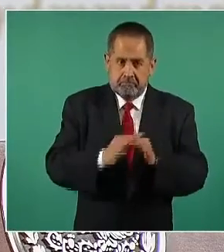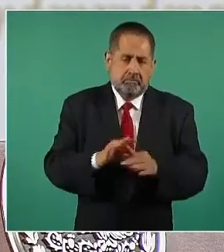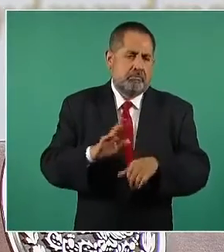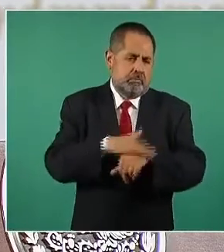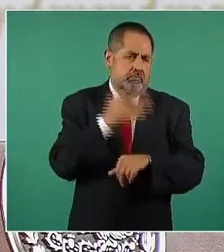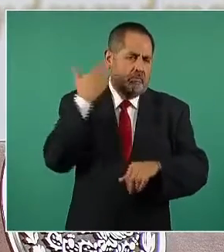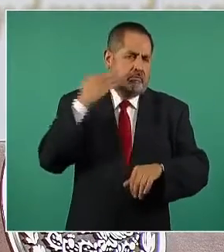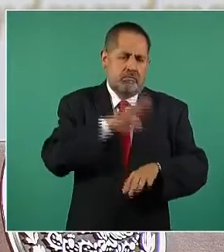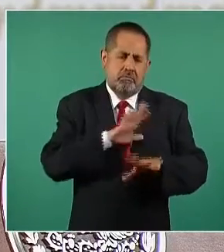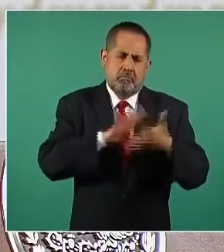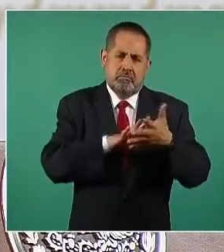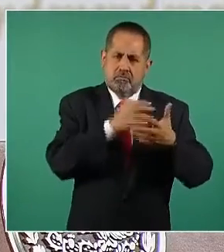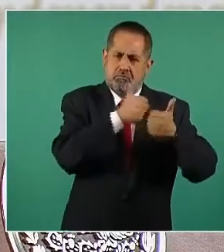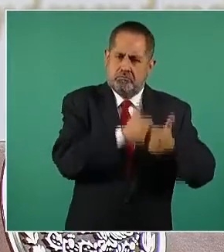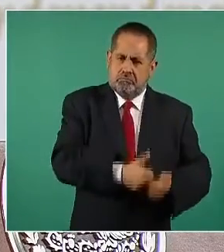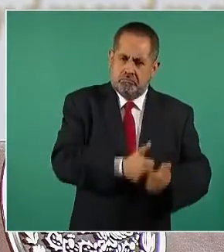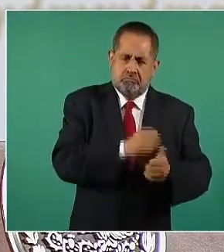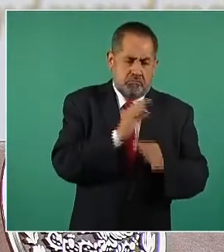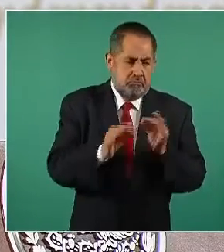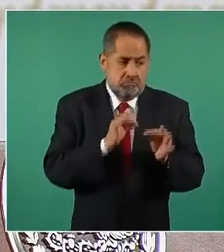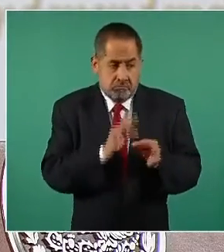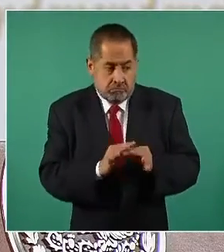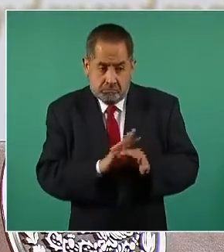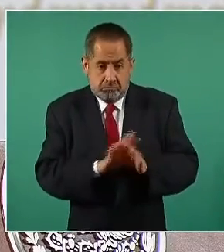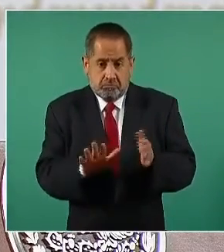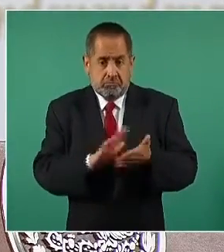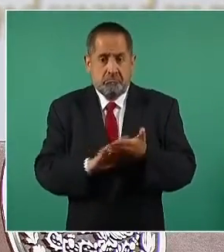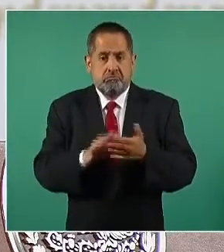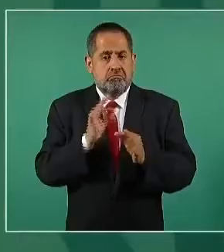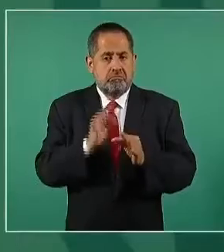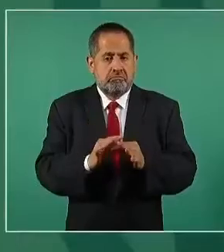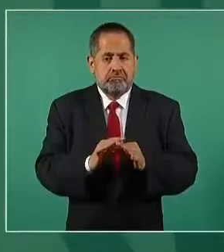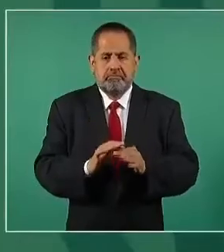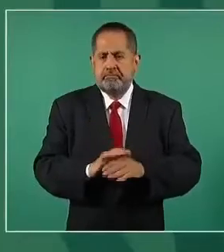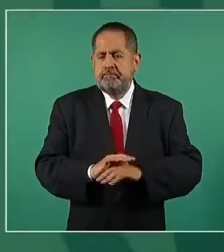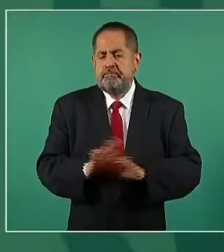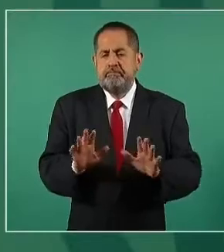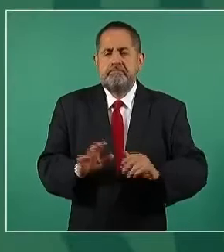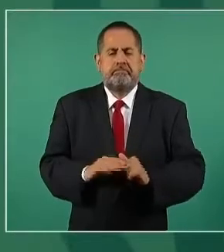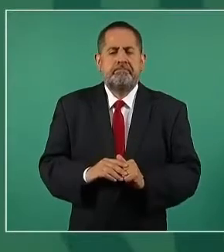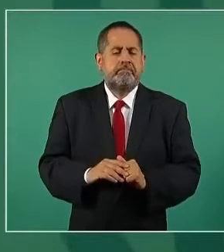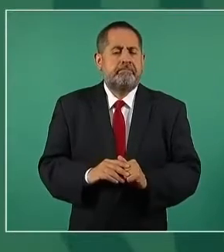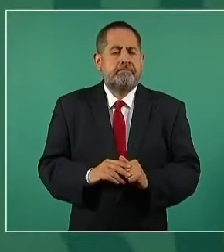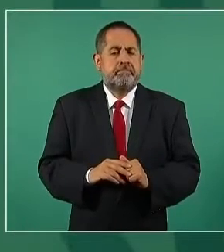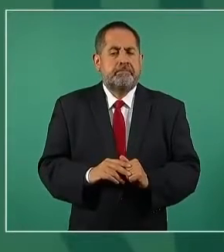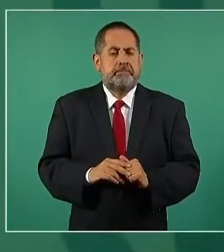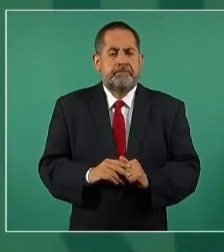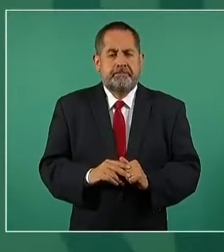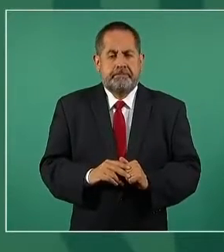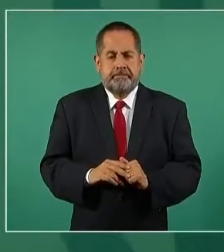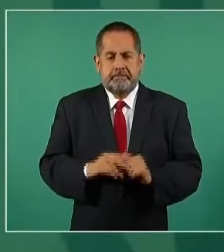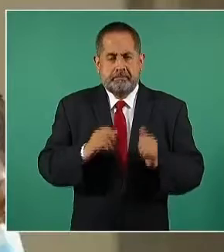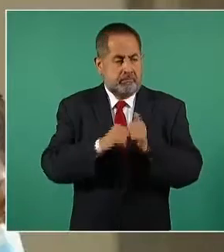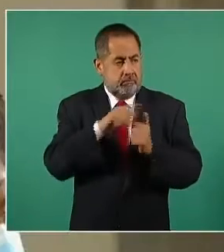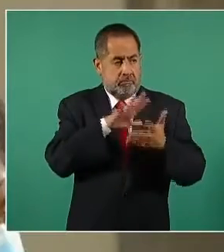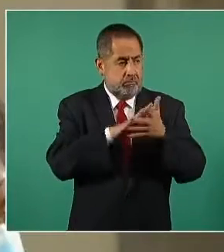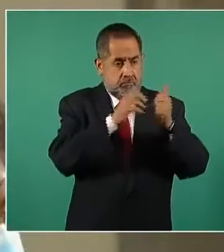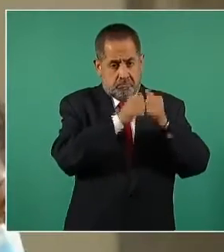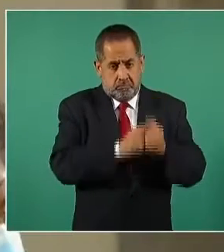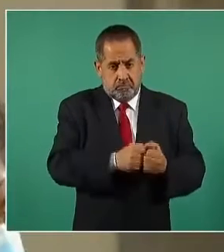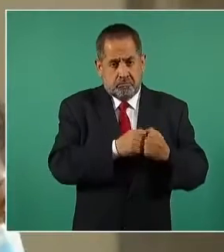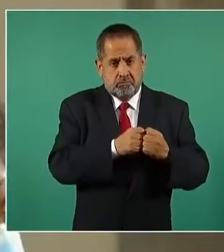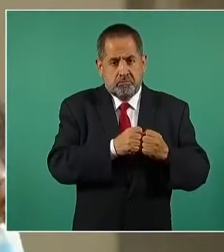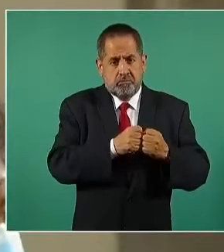ya cumplió con estar en la cárcel